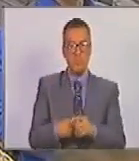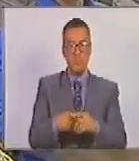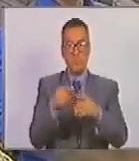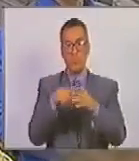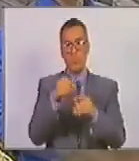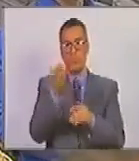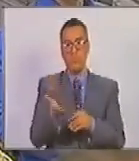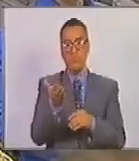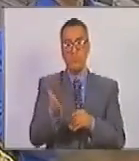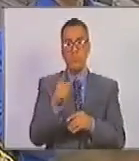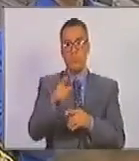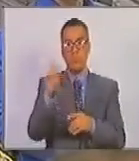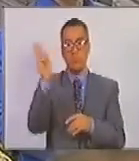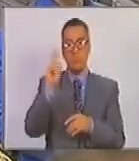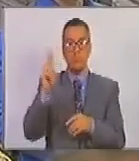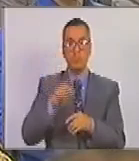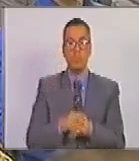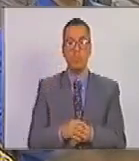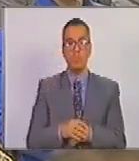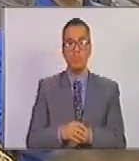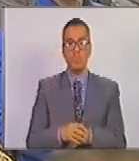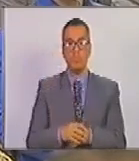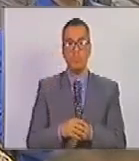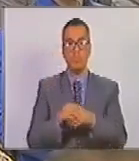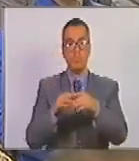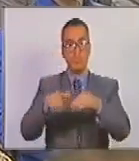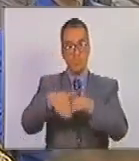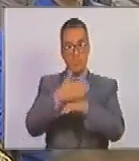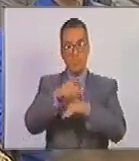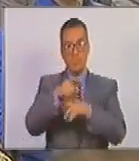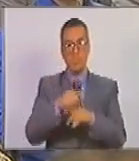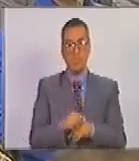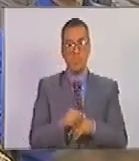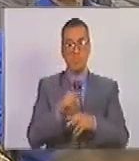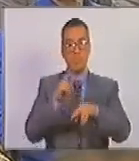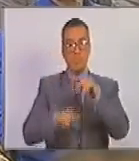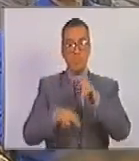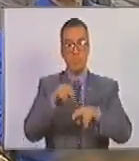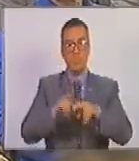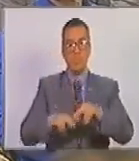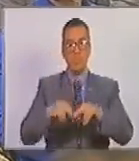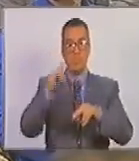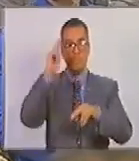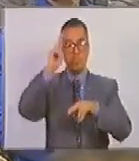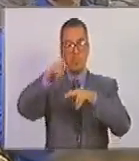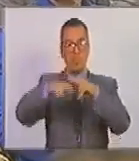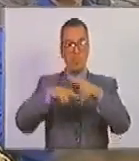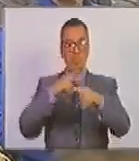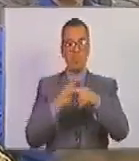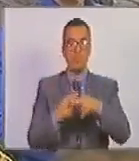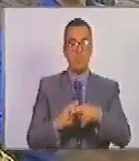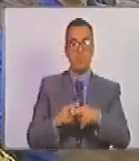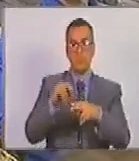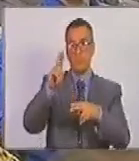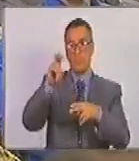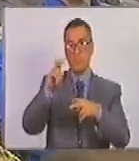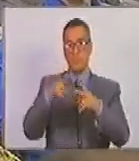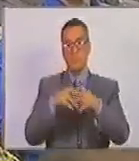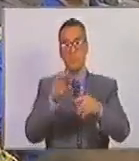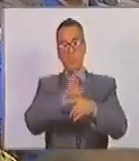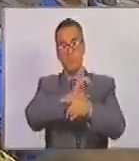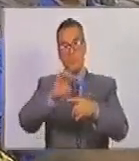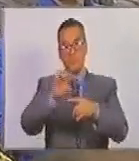importante República en carretera de la construcción de puertos en modernizar al Ecuador